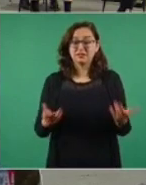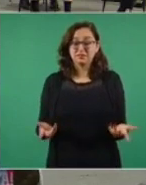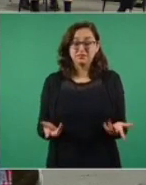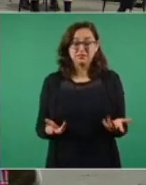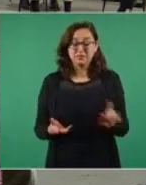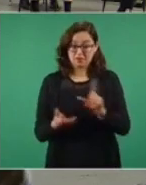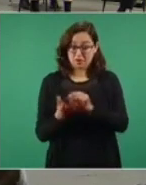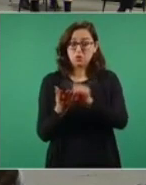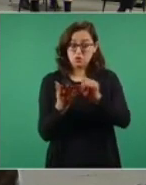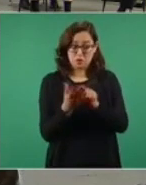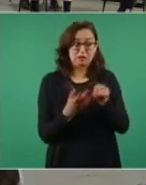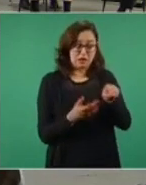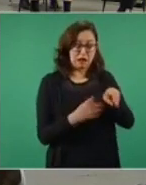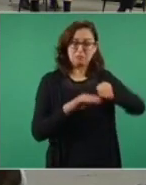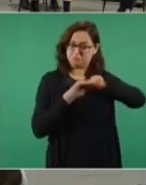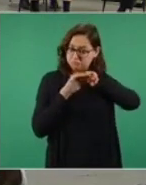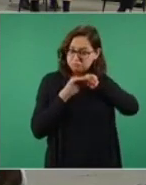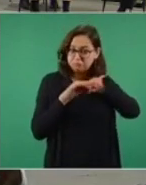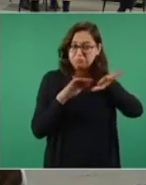qué atraso